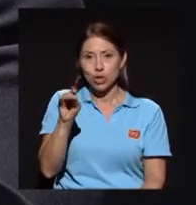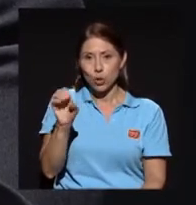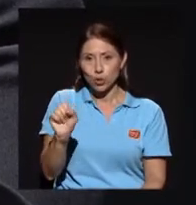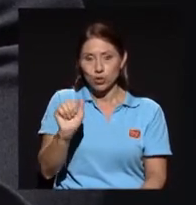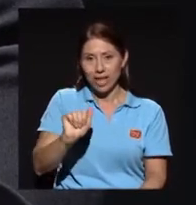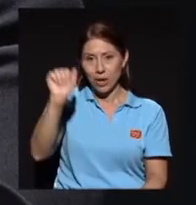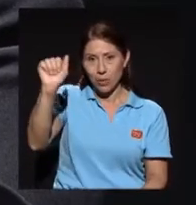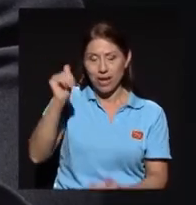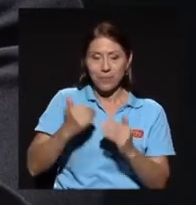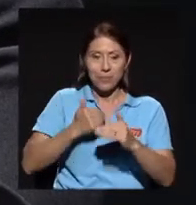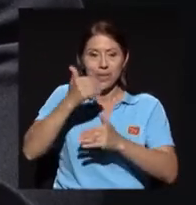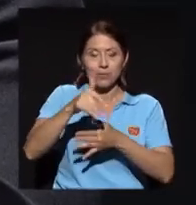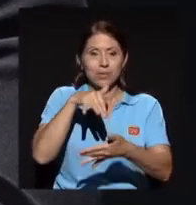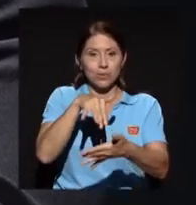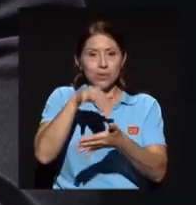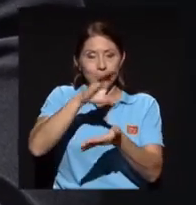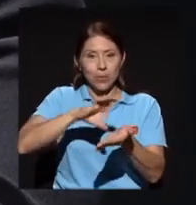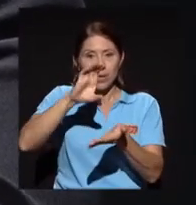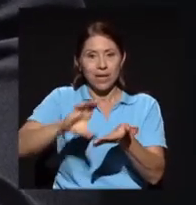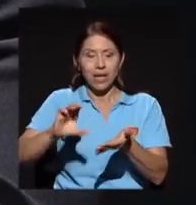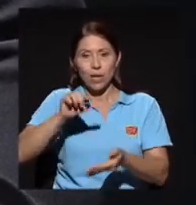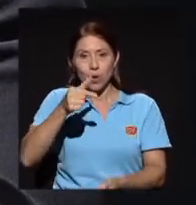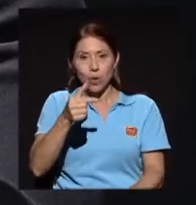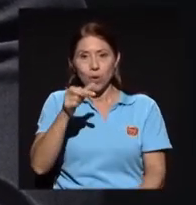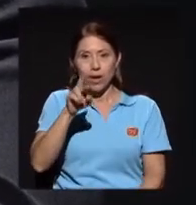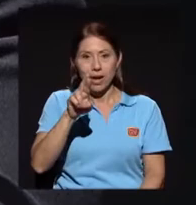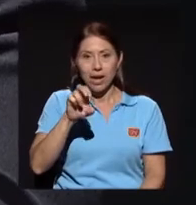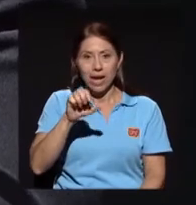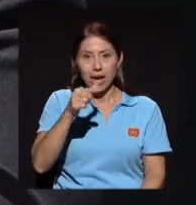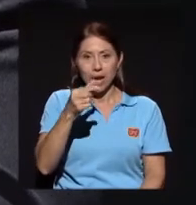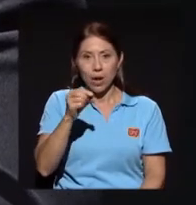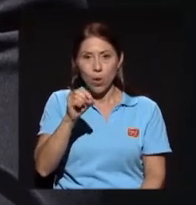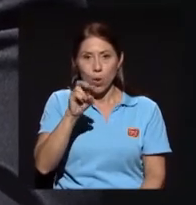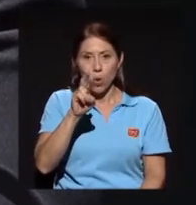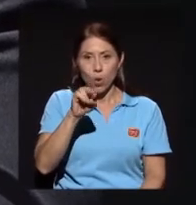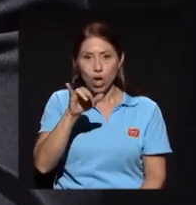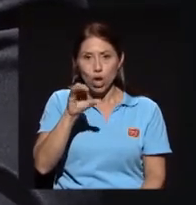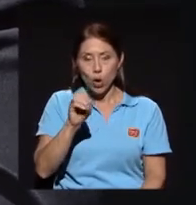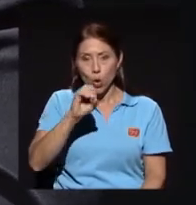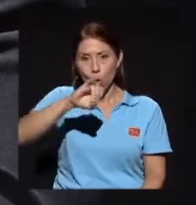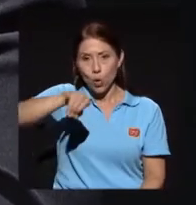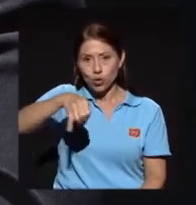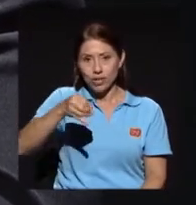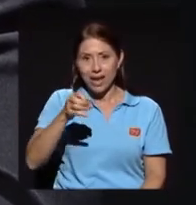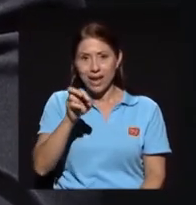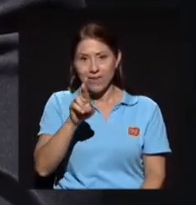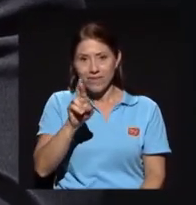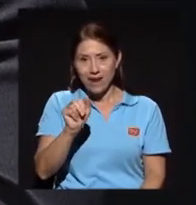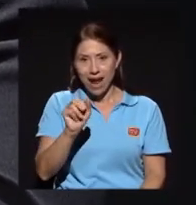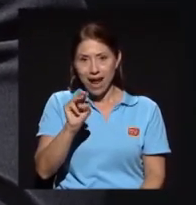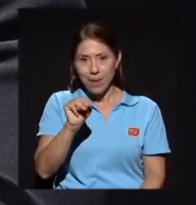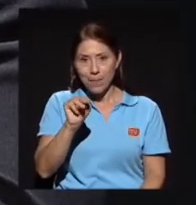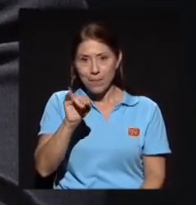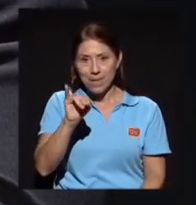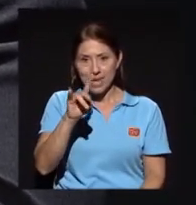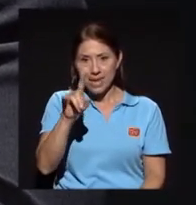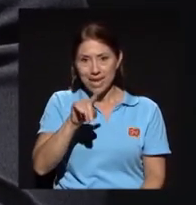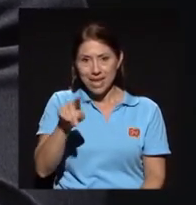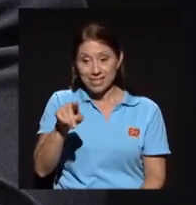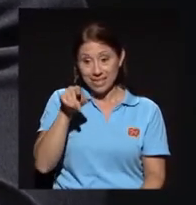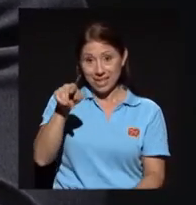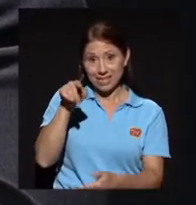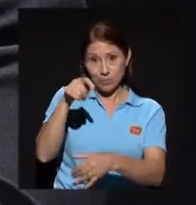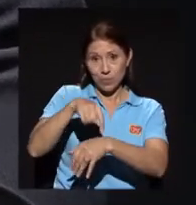hice la secundaria en el Colegio Gregorio José Ramírez. Y, bueno, cuando estaba en la secundaria,